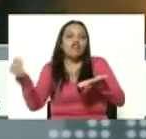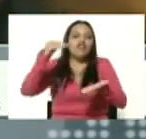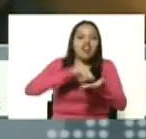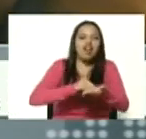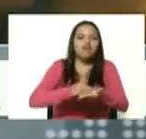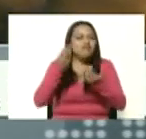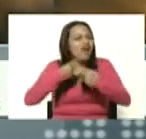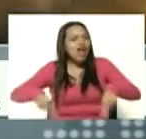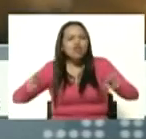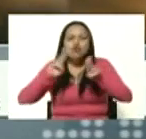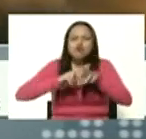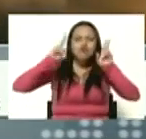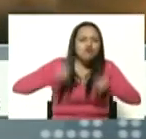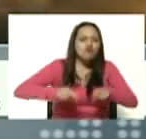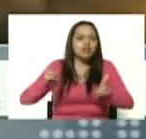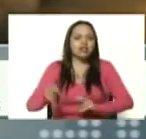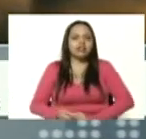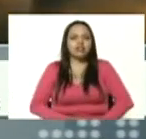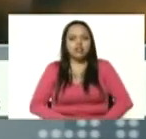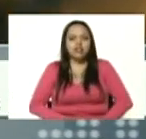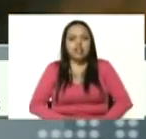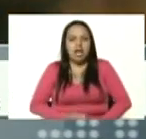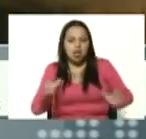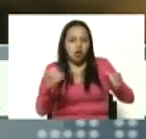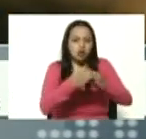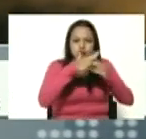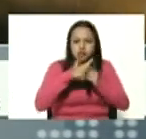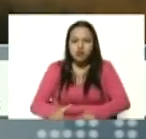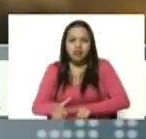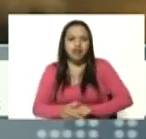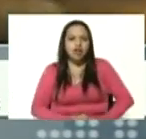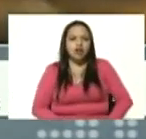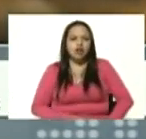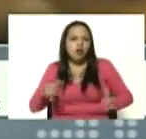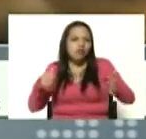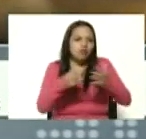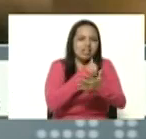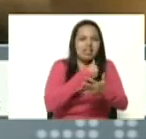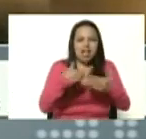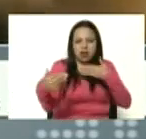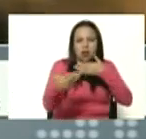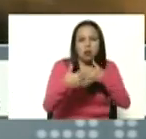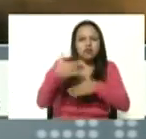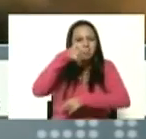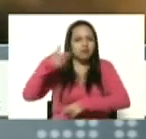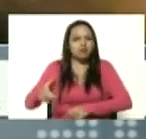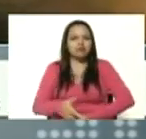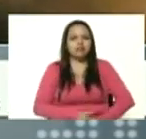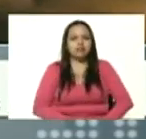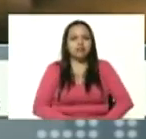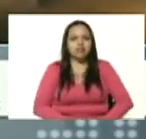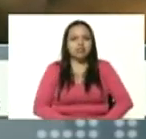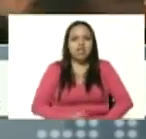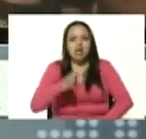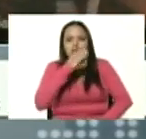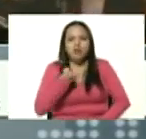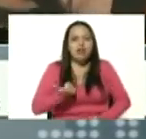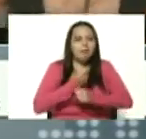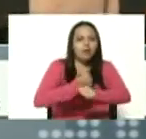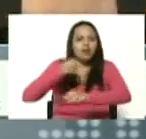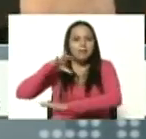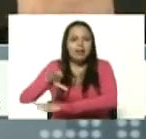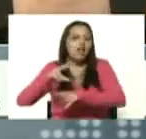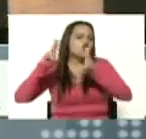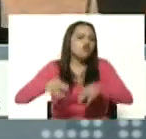Miraflores esta oligarquía apátrida fascista golpista antipatria más nunca volverán a